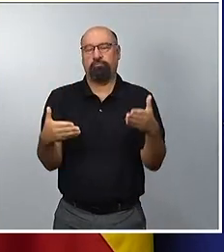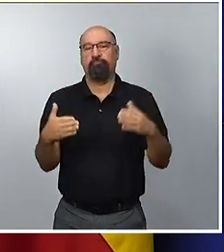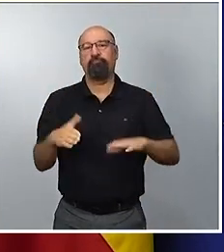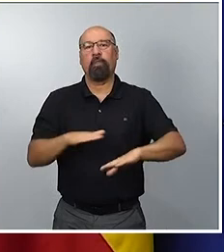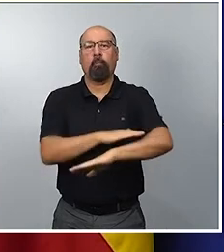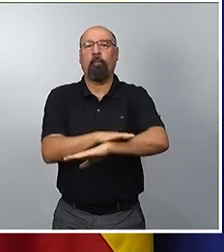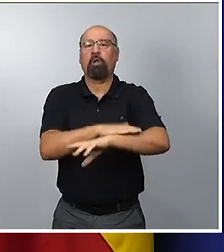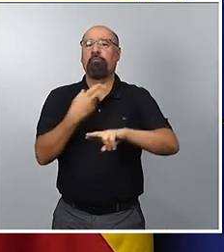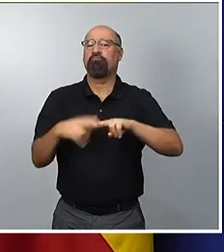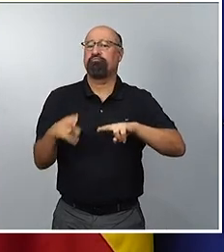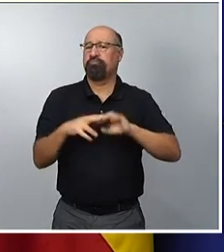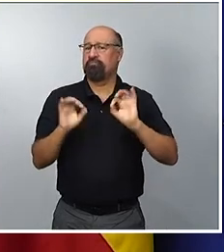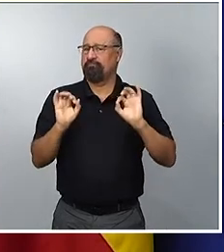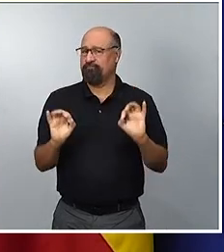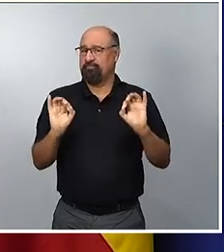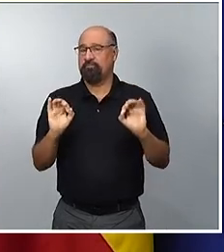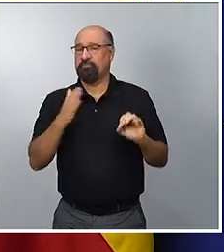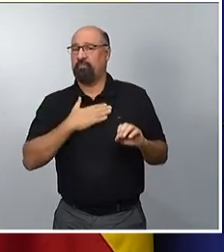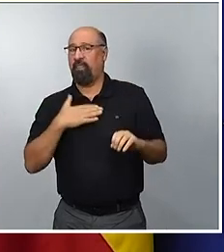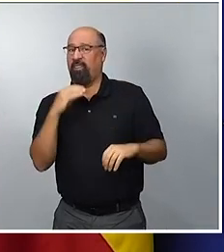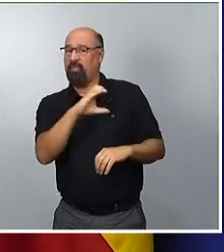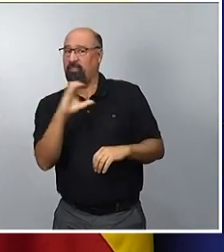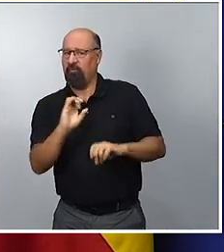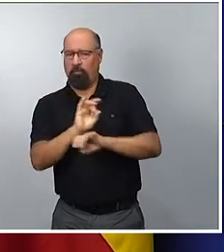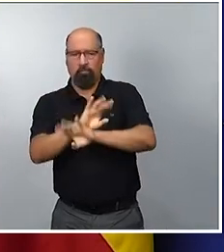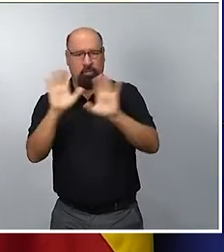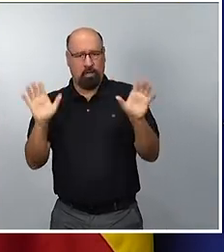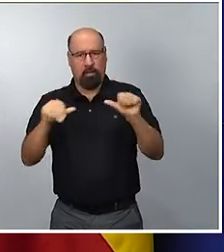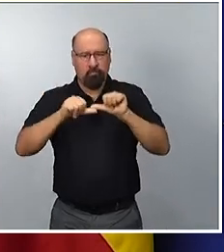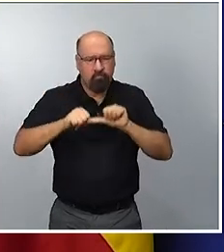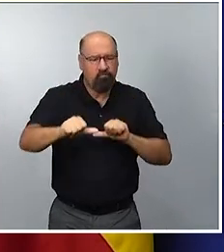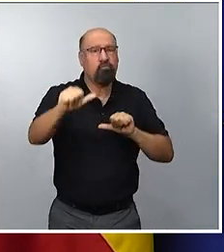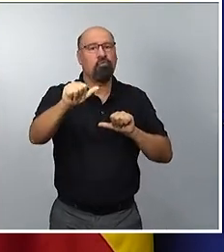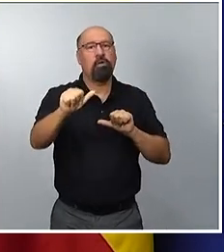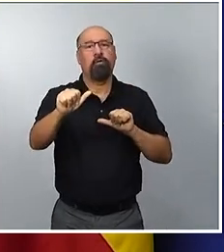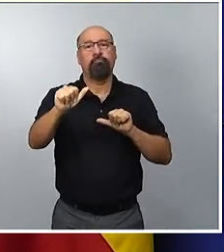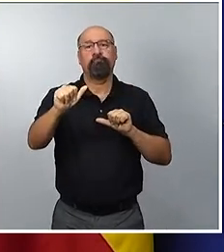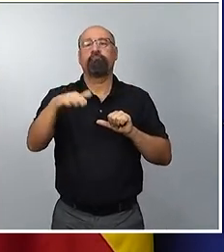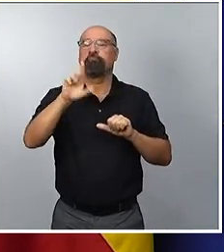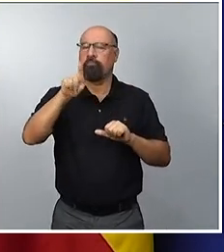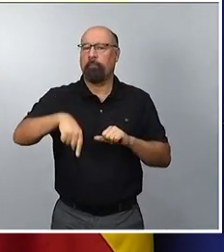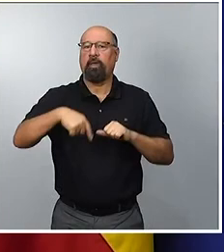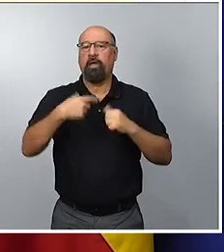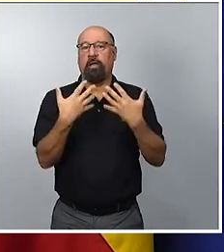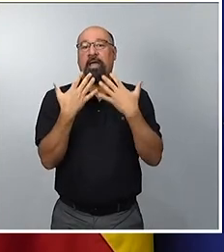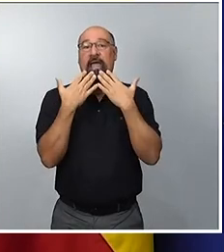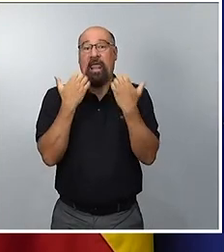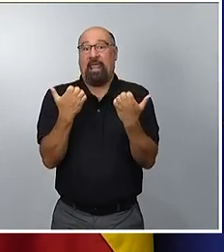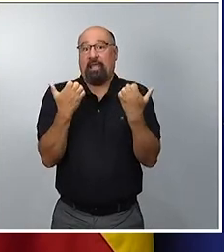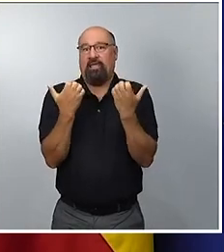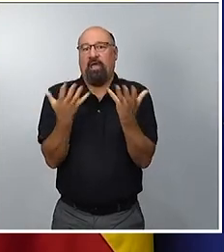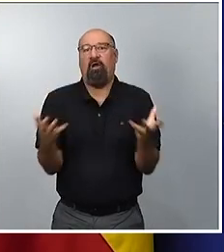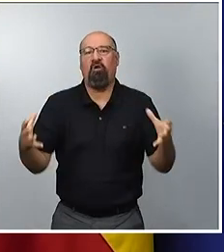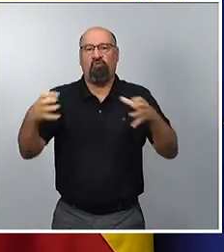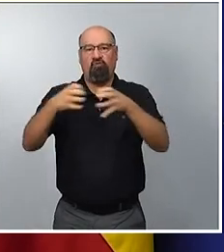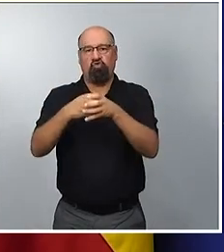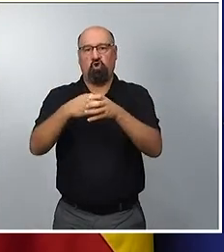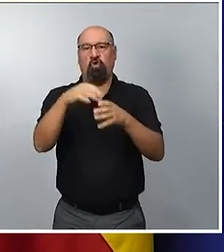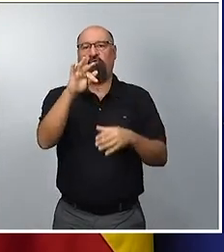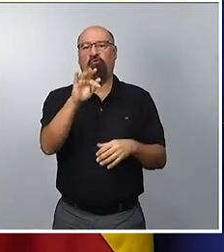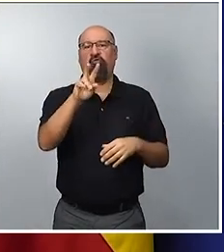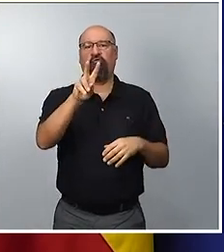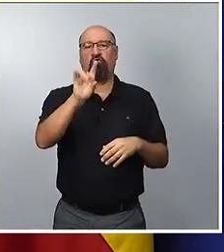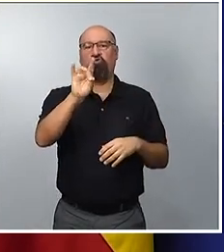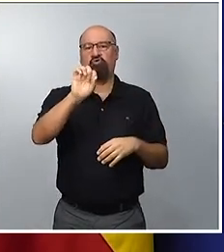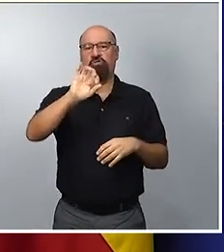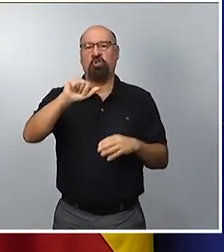una infraestructura, como digo, clave para desarrollar futuras energías, en este caso energía de fusión, que es una energía limpia, una energía